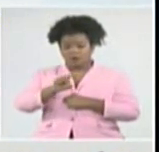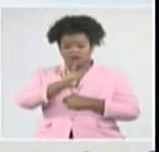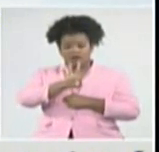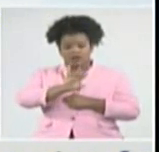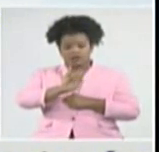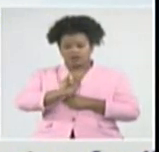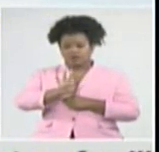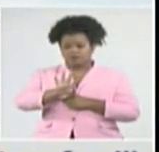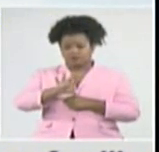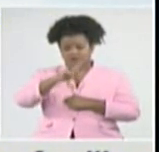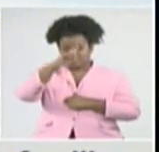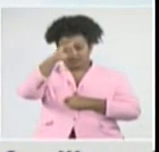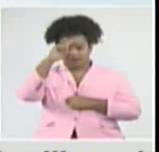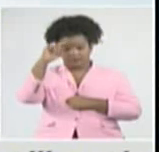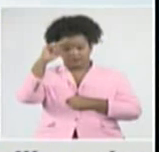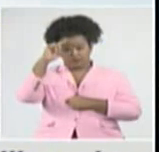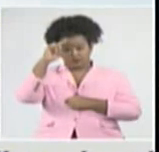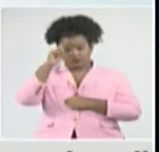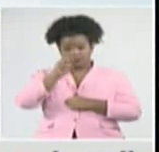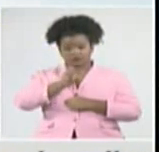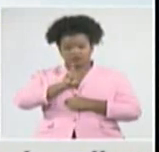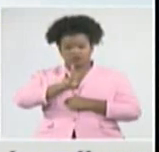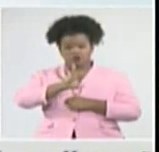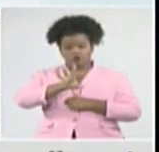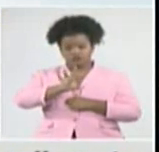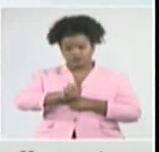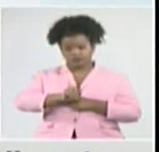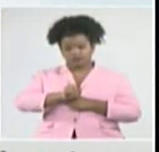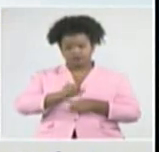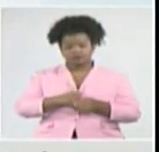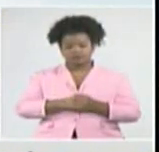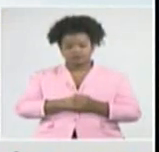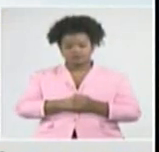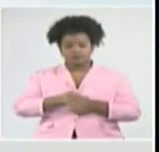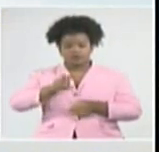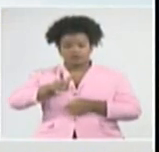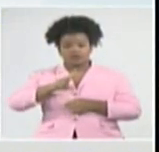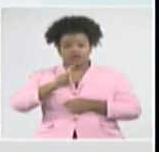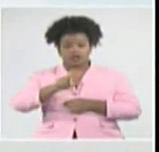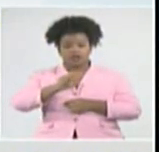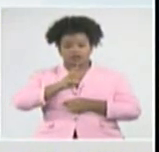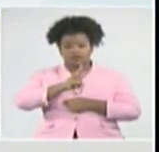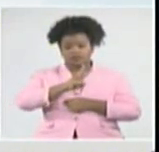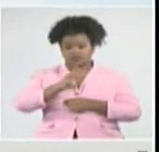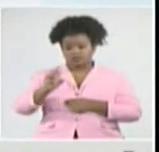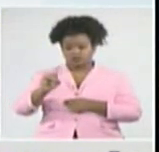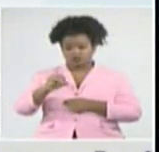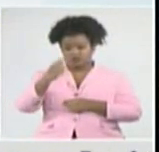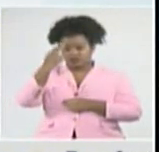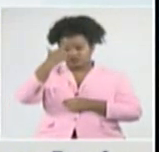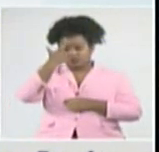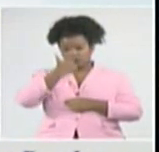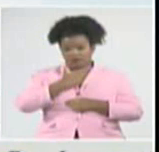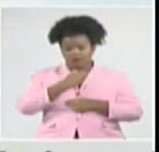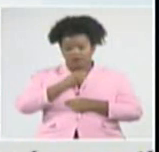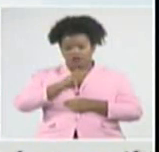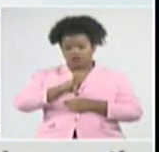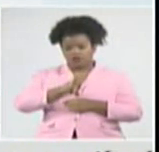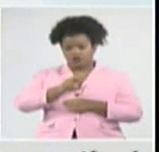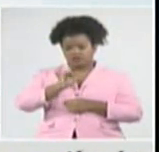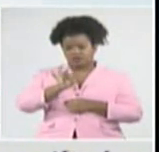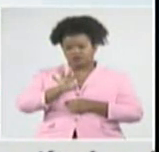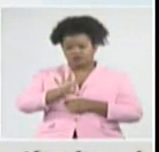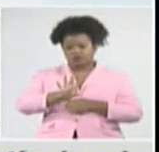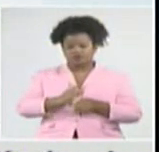Santiespíritu, 380, Villaclara, 300, y Ciego de Ávila, 274.